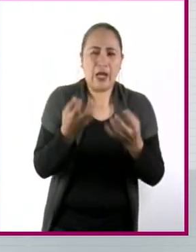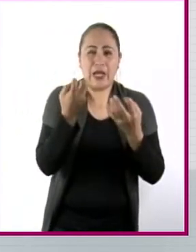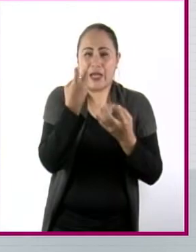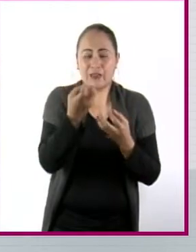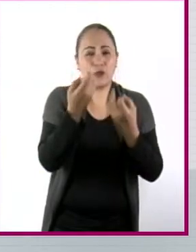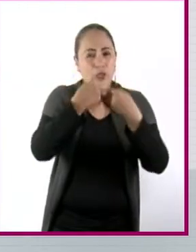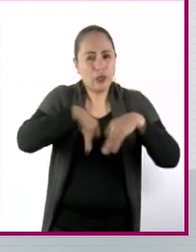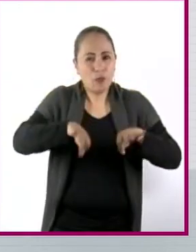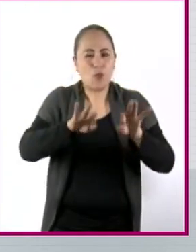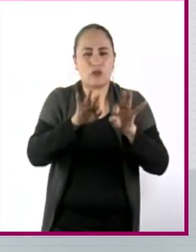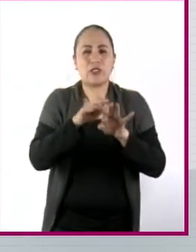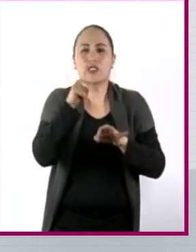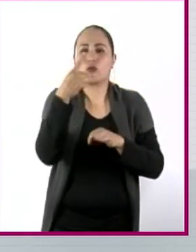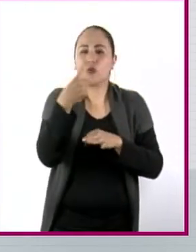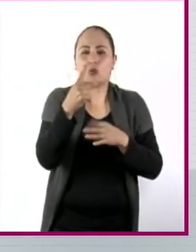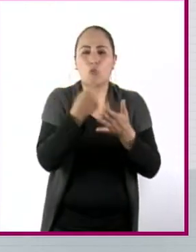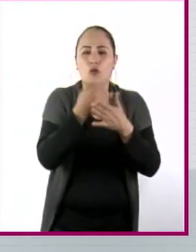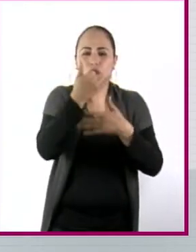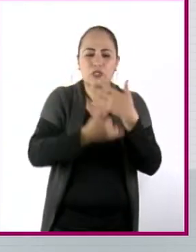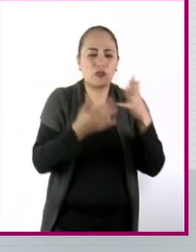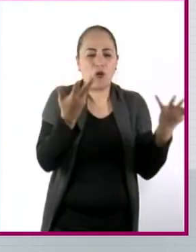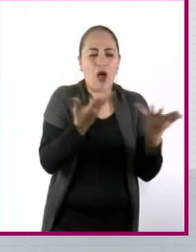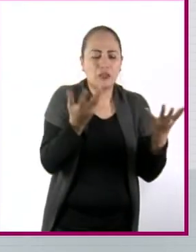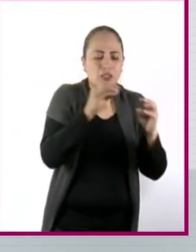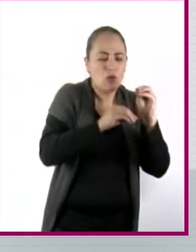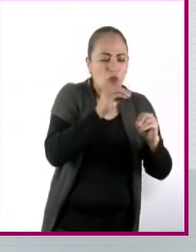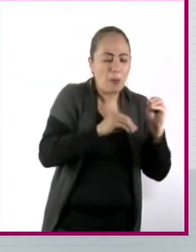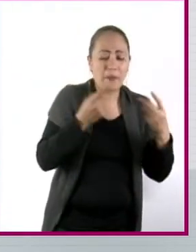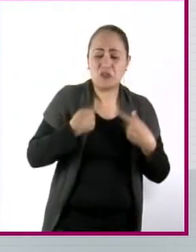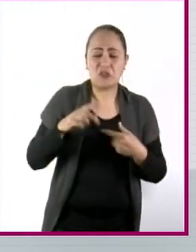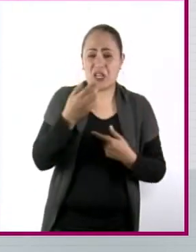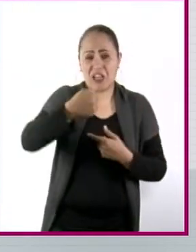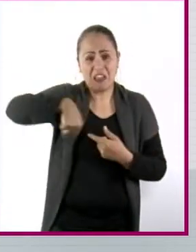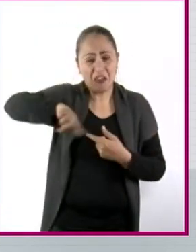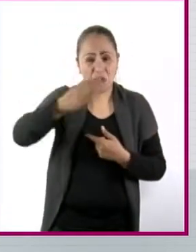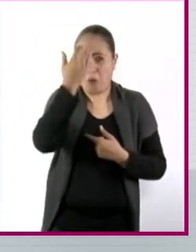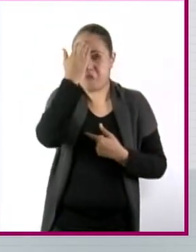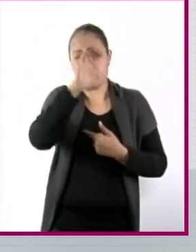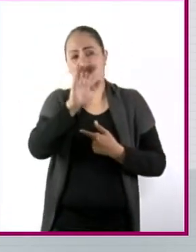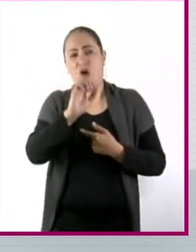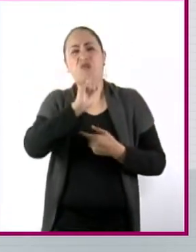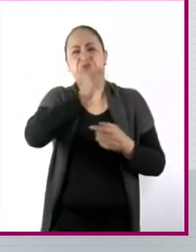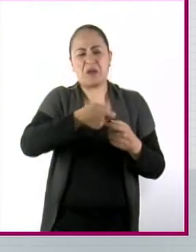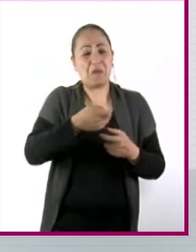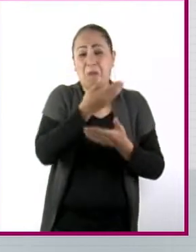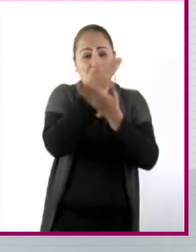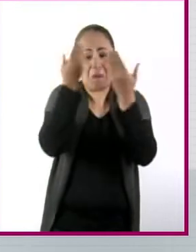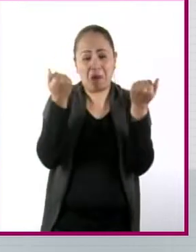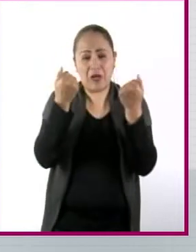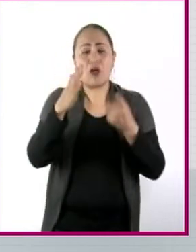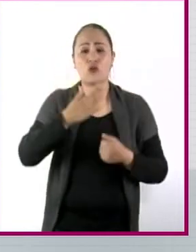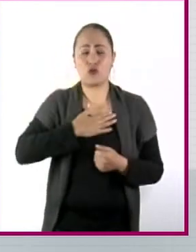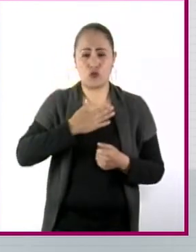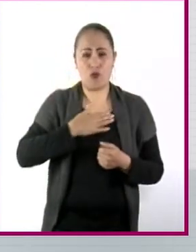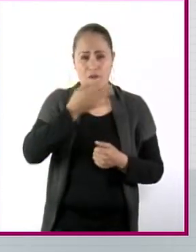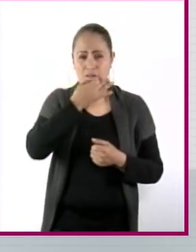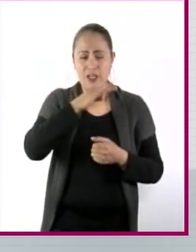quieres generar un proyecto, y que nadie lo conoce y que nadie sabe qué es. Yo, por ejemplo, con el festival